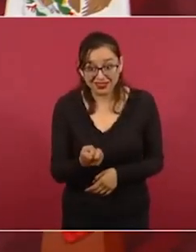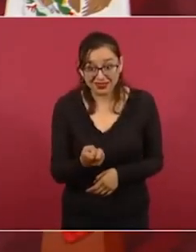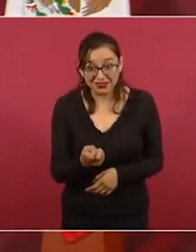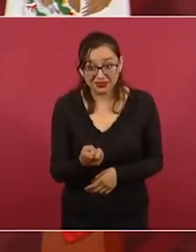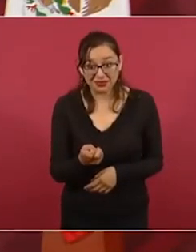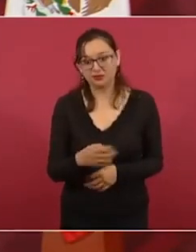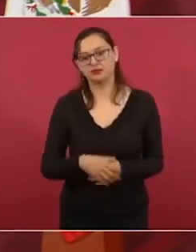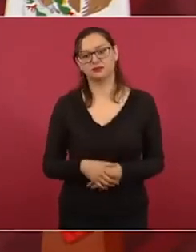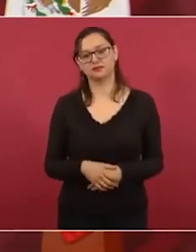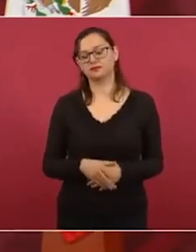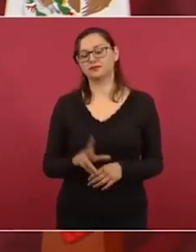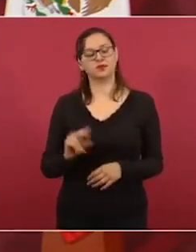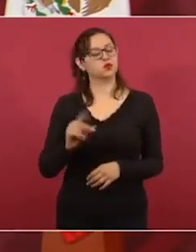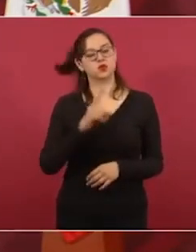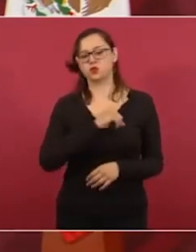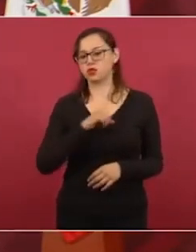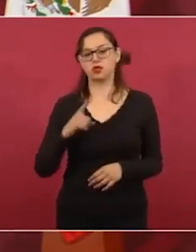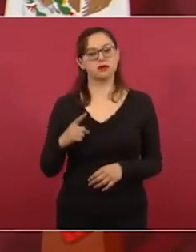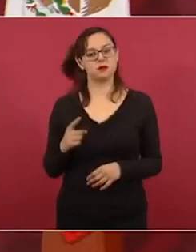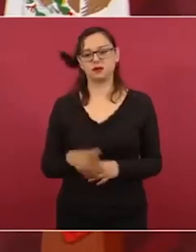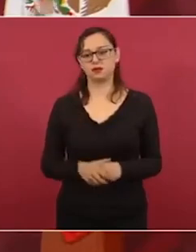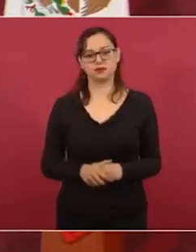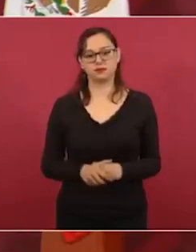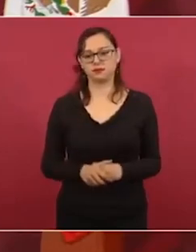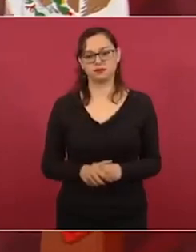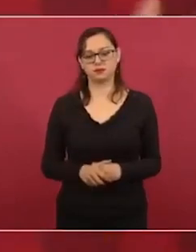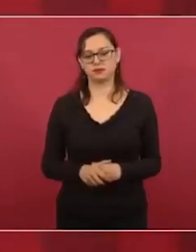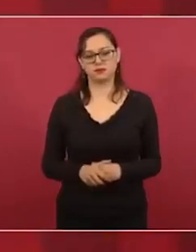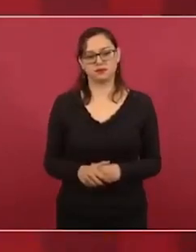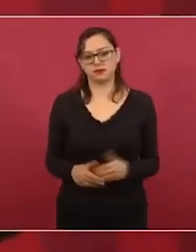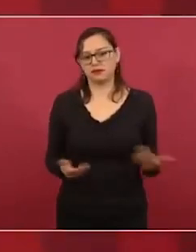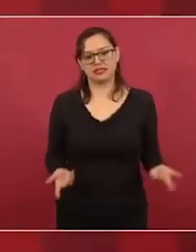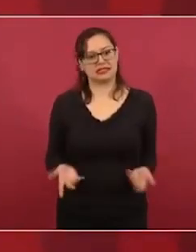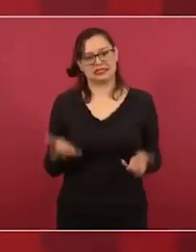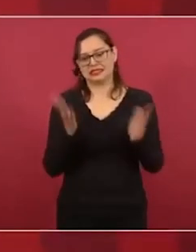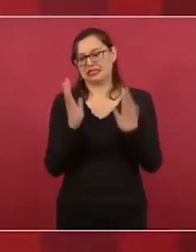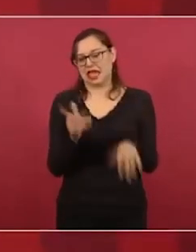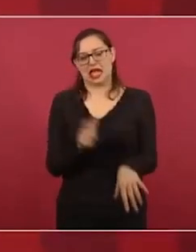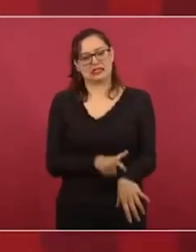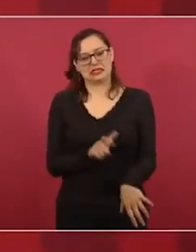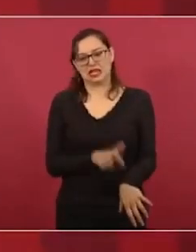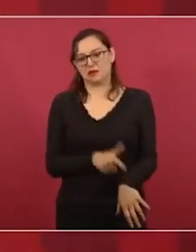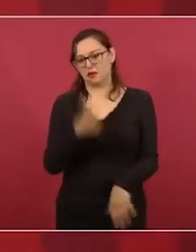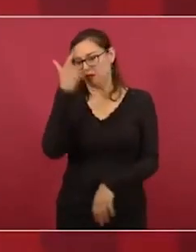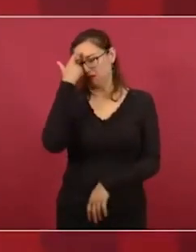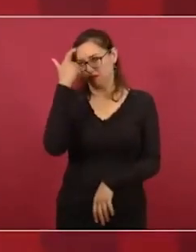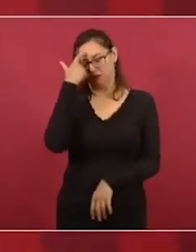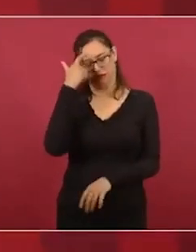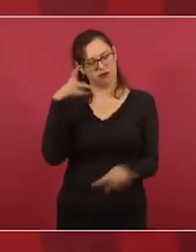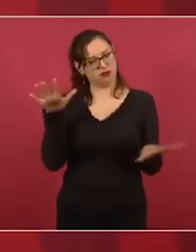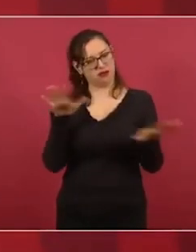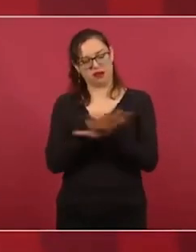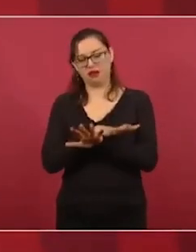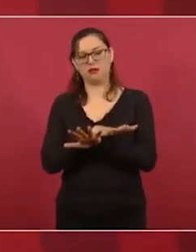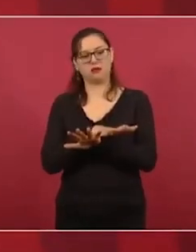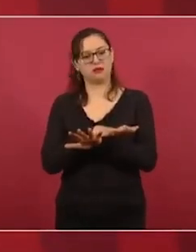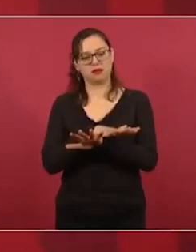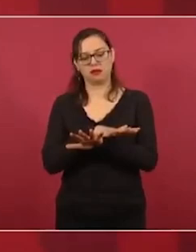no, ya hay que pensar de manera distinta.